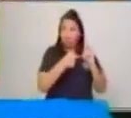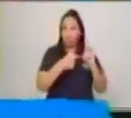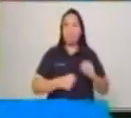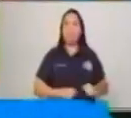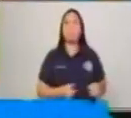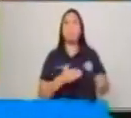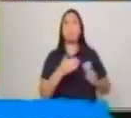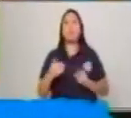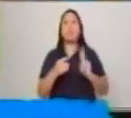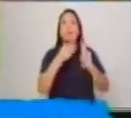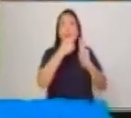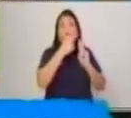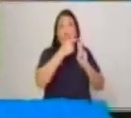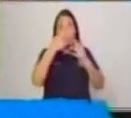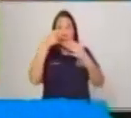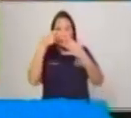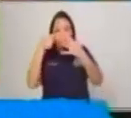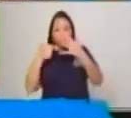acción.